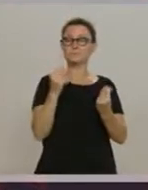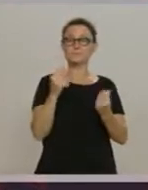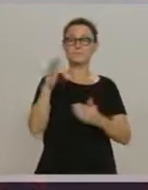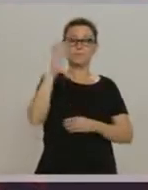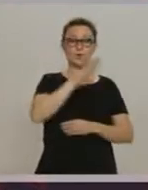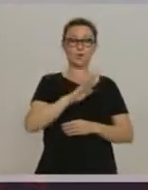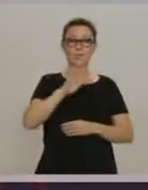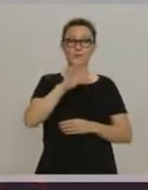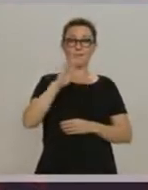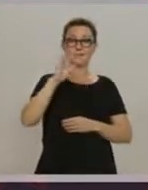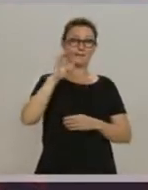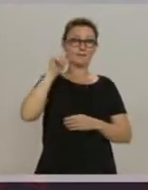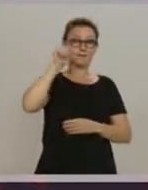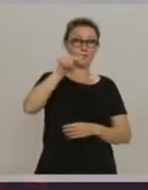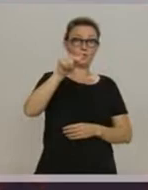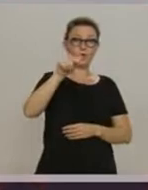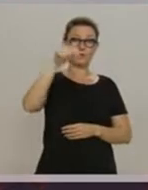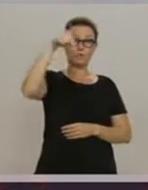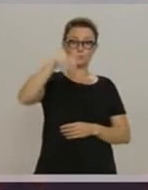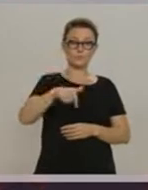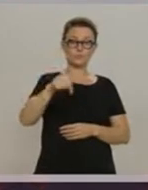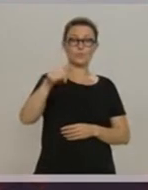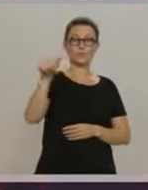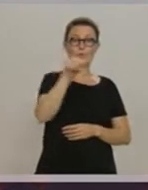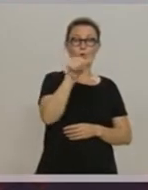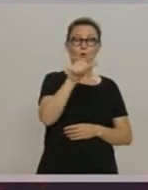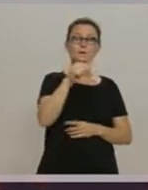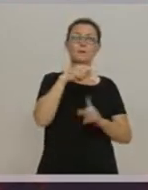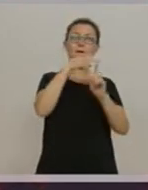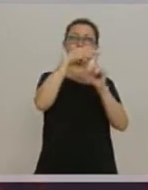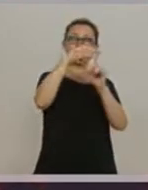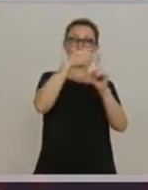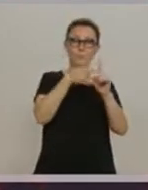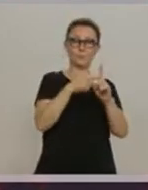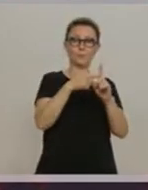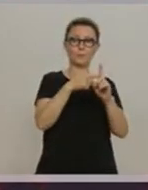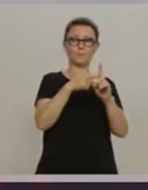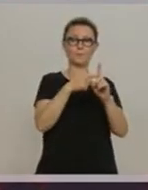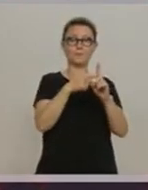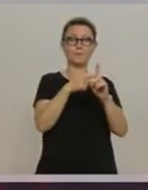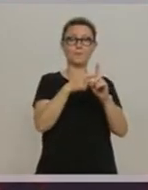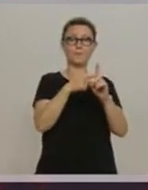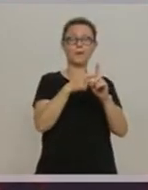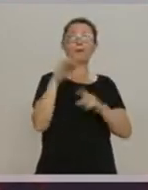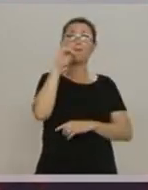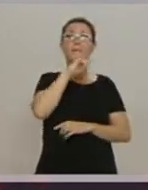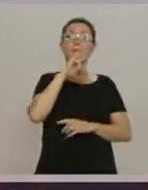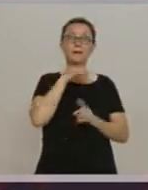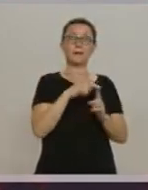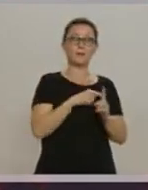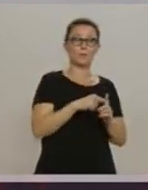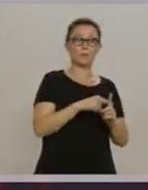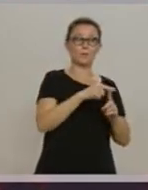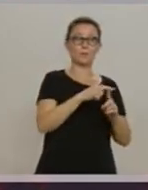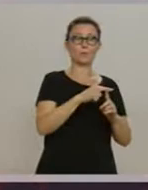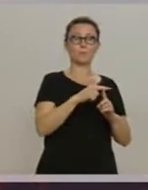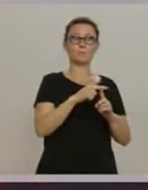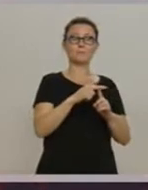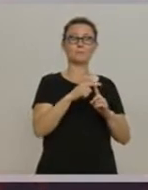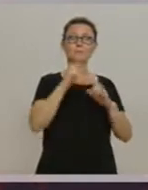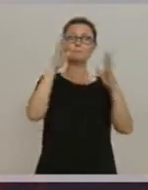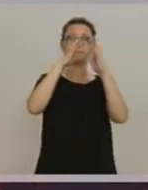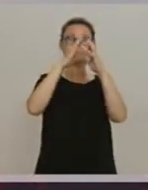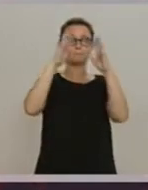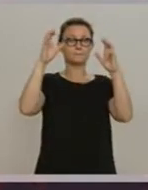zonas del interior, especialmente por el suroeste, tienden a bajar, van a ser un poquito más elevadas en Canarias, y en los cielos nubosidad y